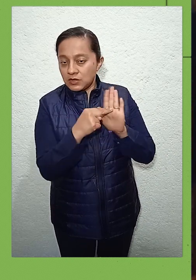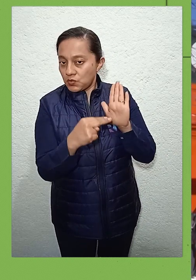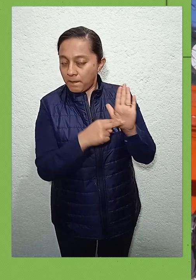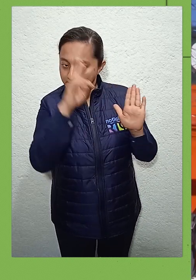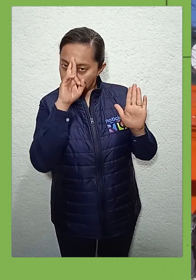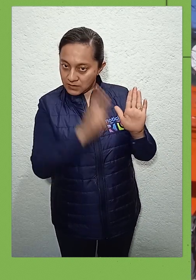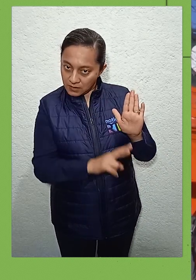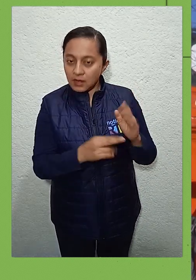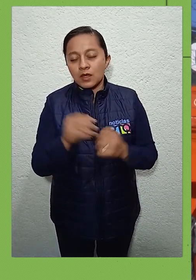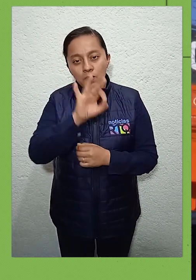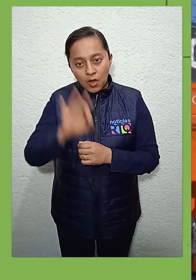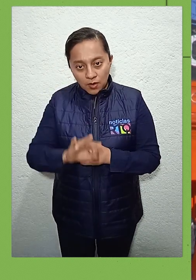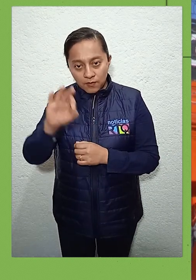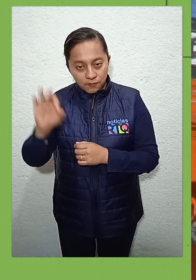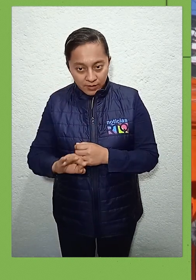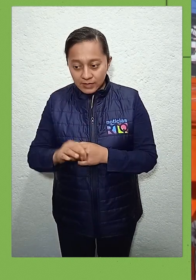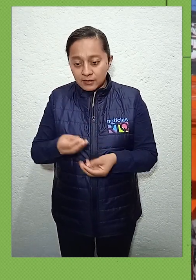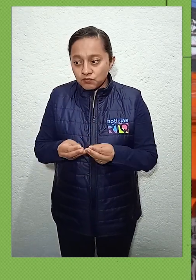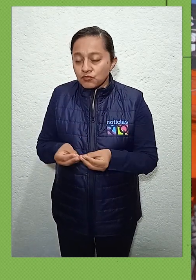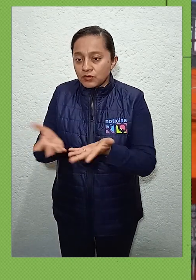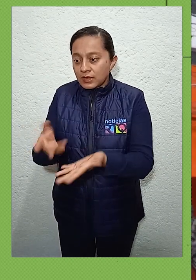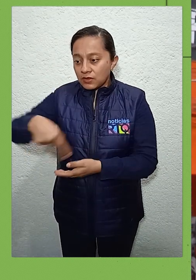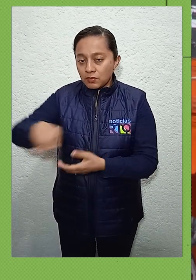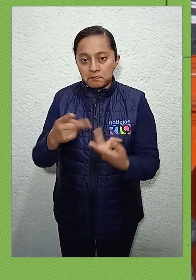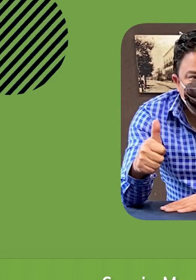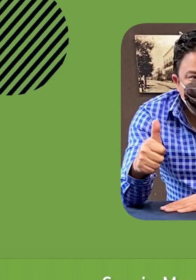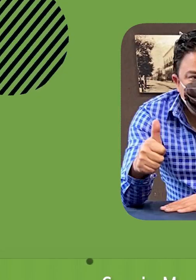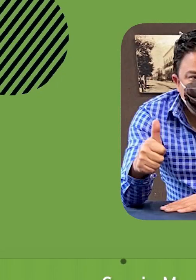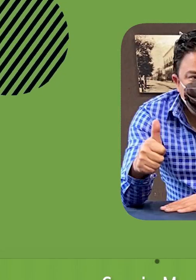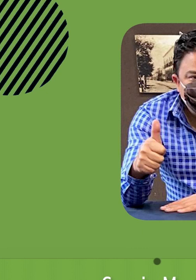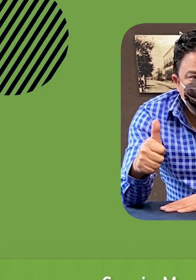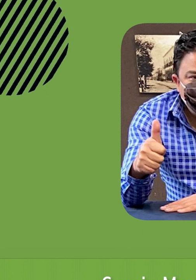normas, así como las ofertas y descuentos que ofrecerán a la población.